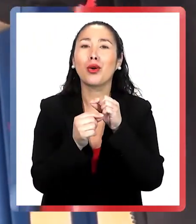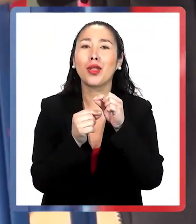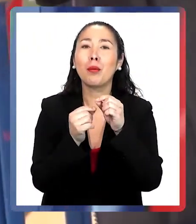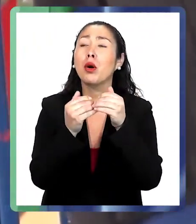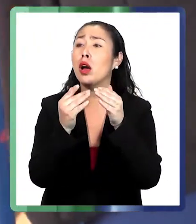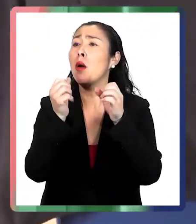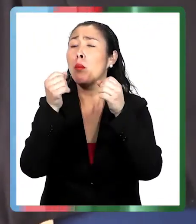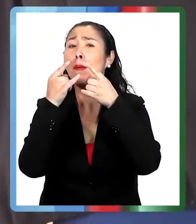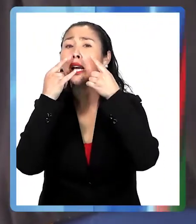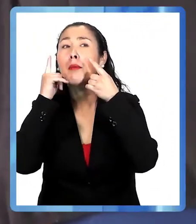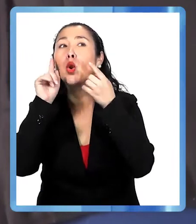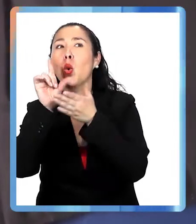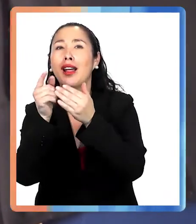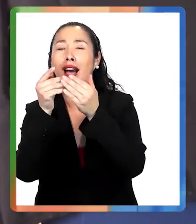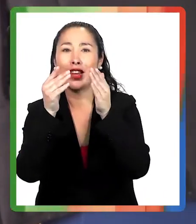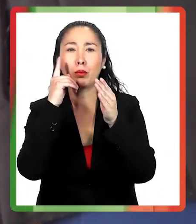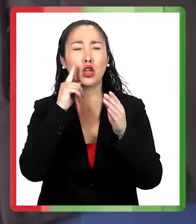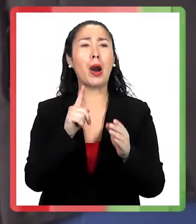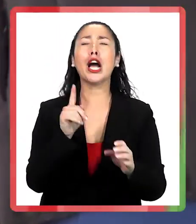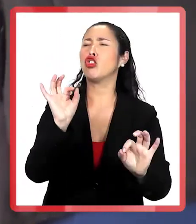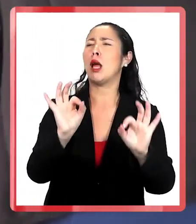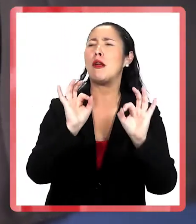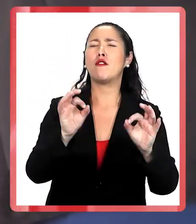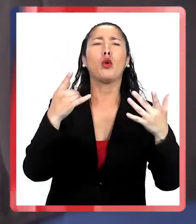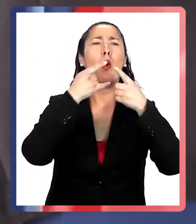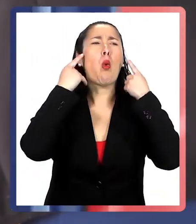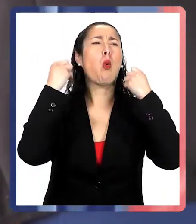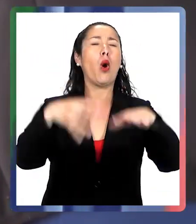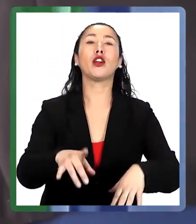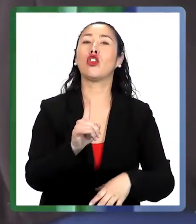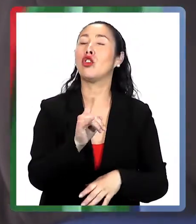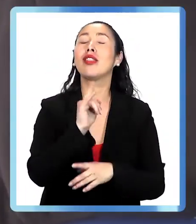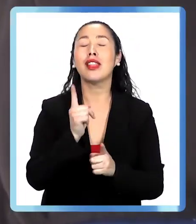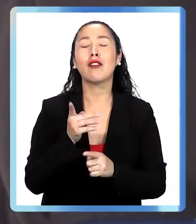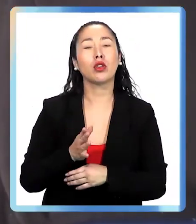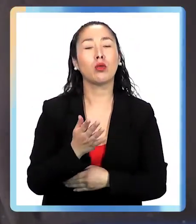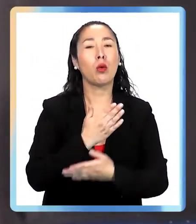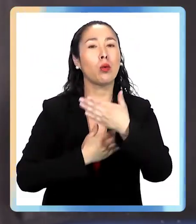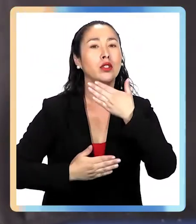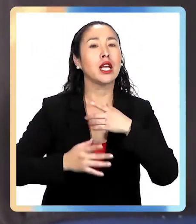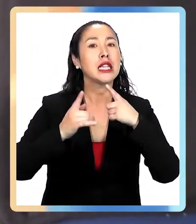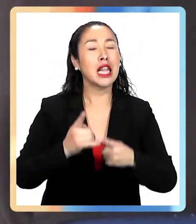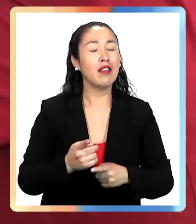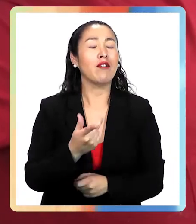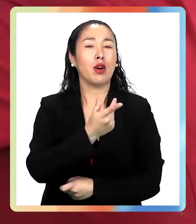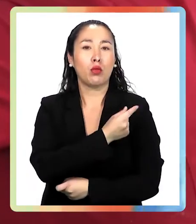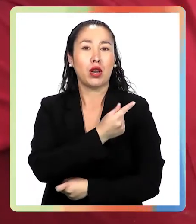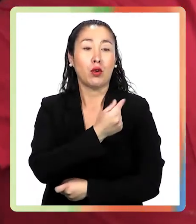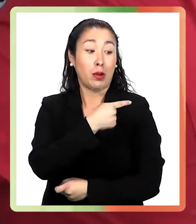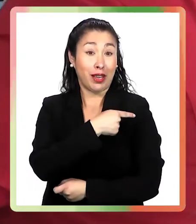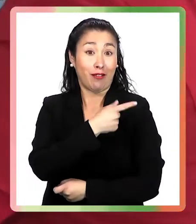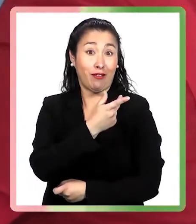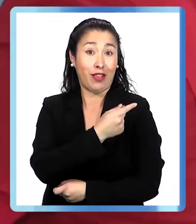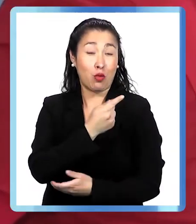dar falsas expectativas, sin dar falsa impresión de seguridad, sino que hay que seguir cuidándose y hay que seguir vacunándose porque